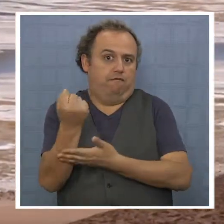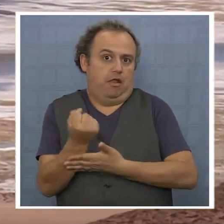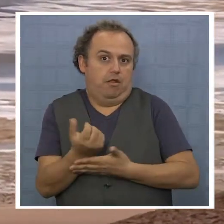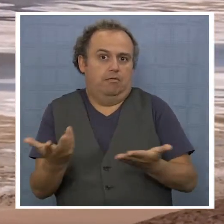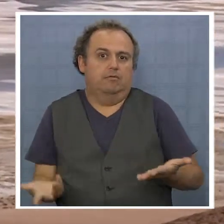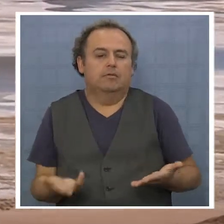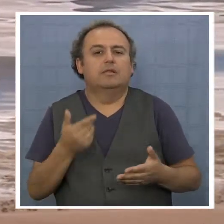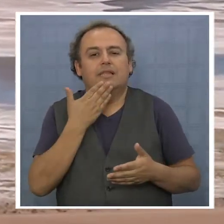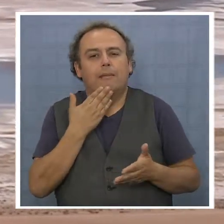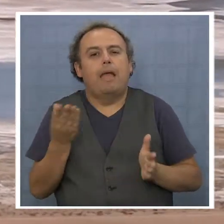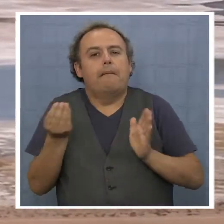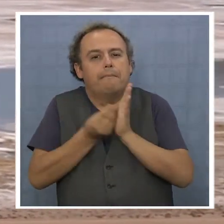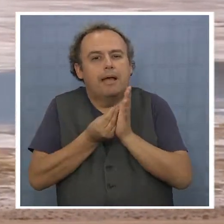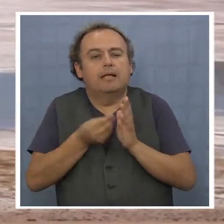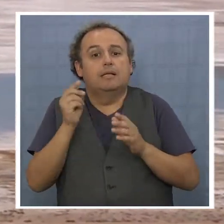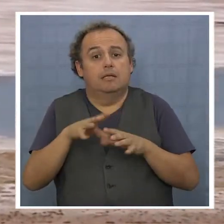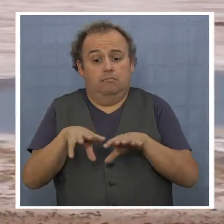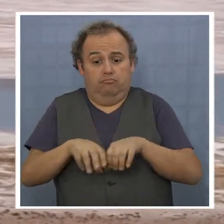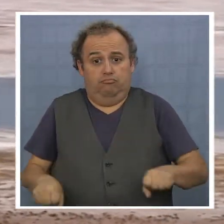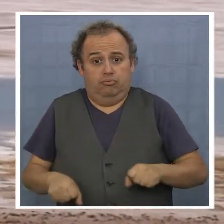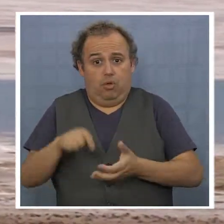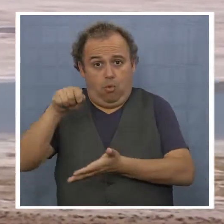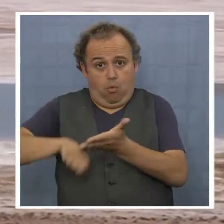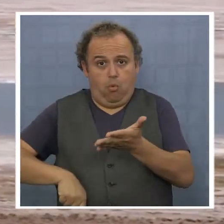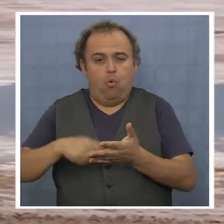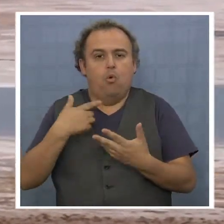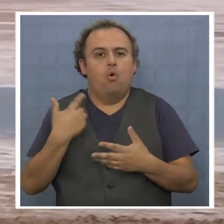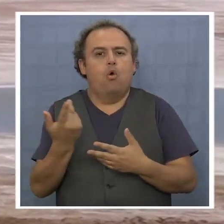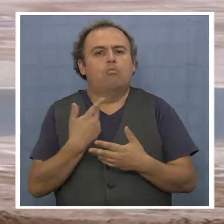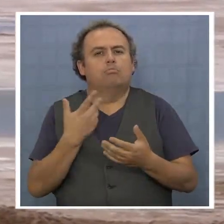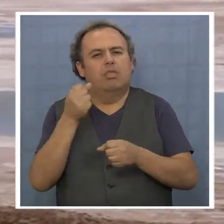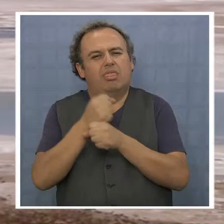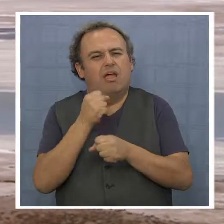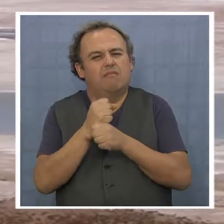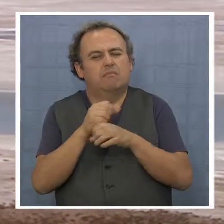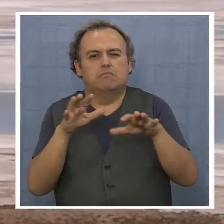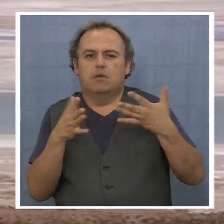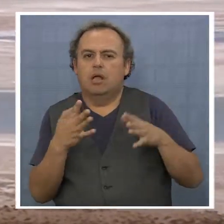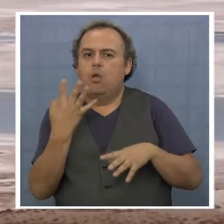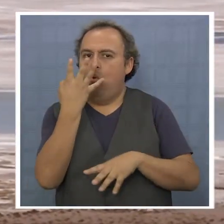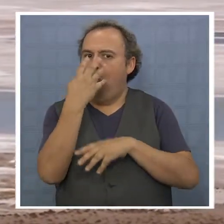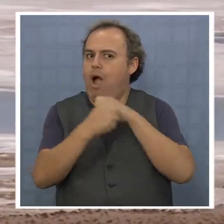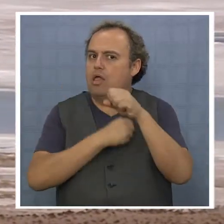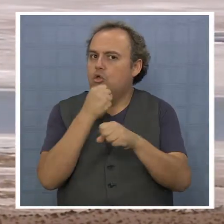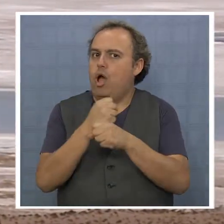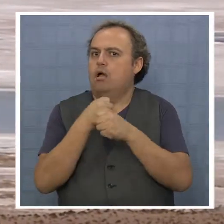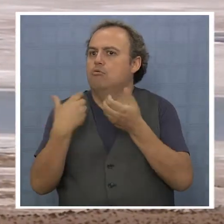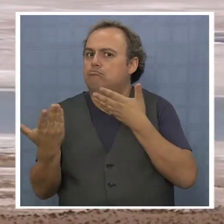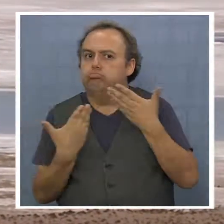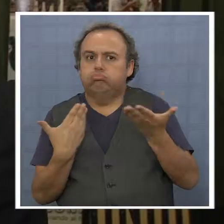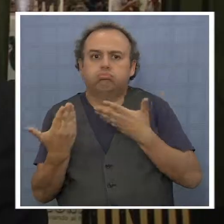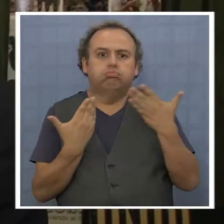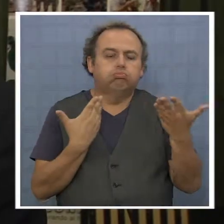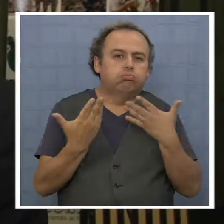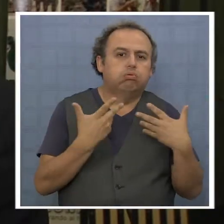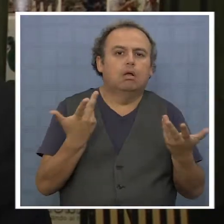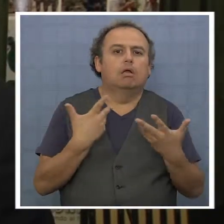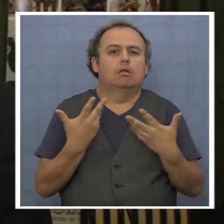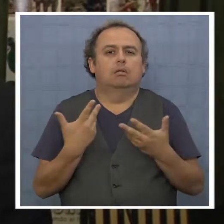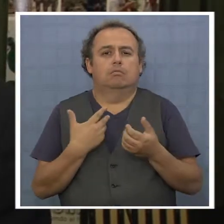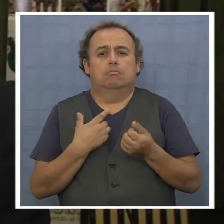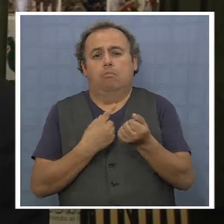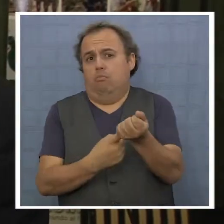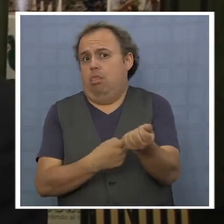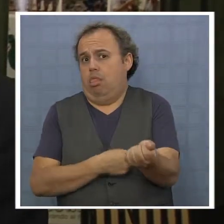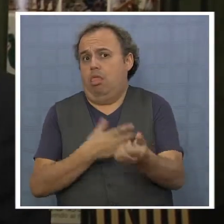Además, agregó que este convenio es producto de un trabajo de aproximadamente cuatro años. Un trabajo de larga